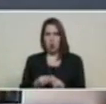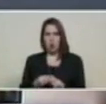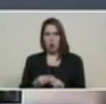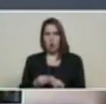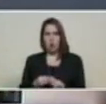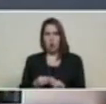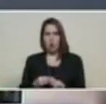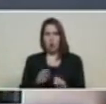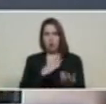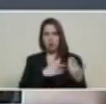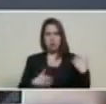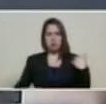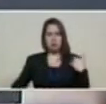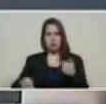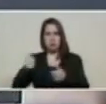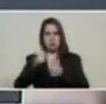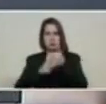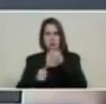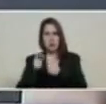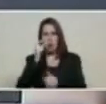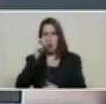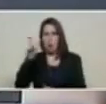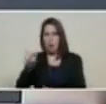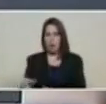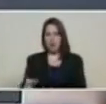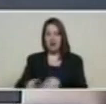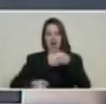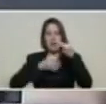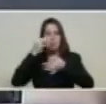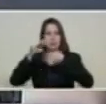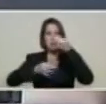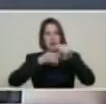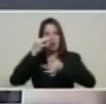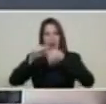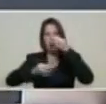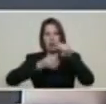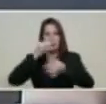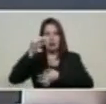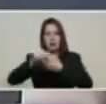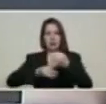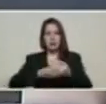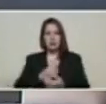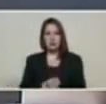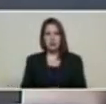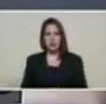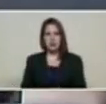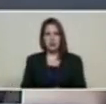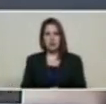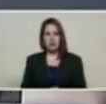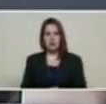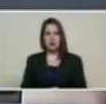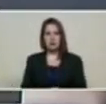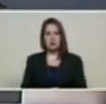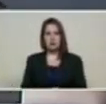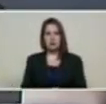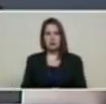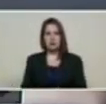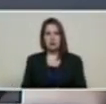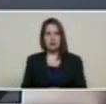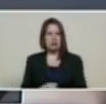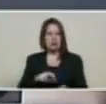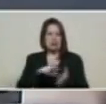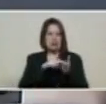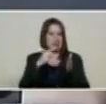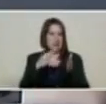le comentara a nuestro pueblo que es un blockchain porque tanta